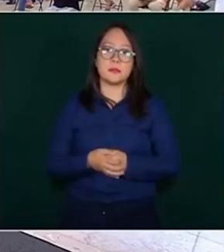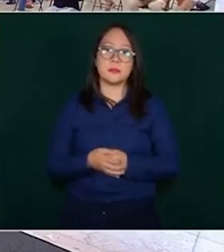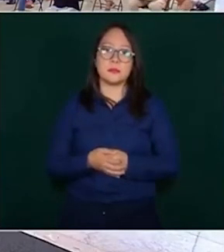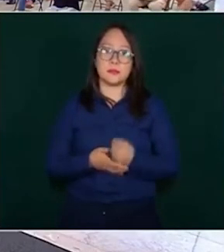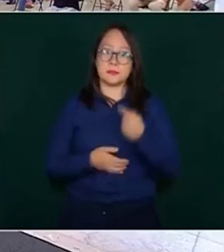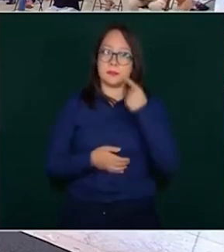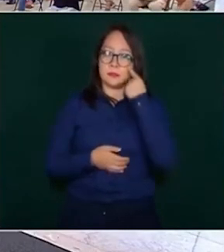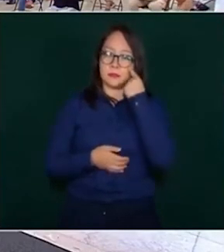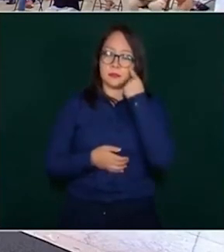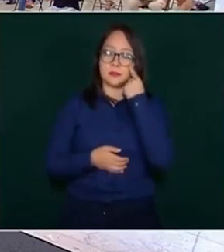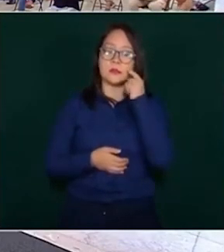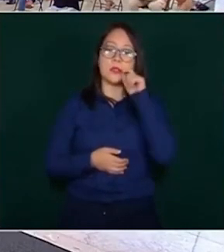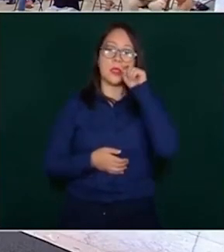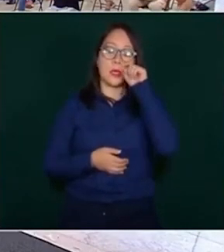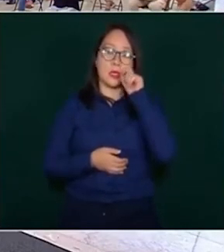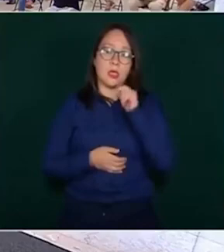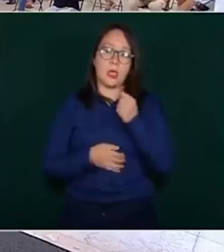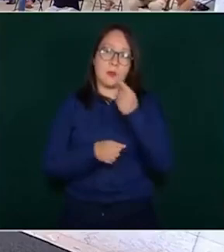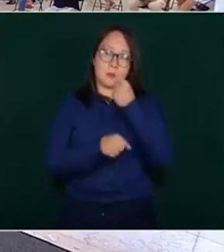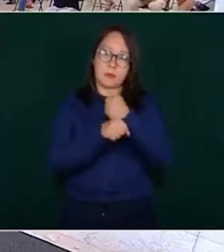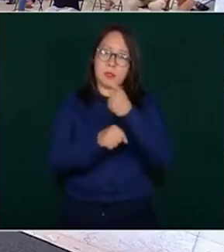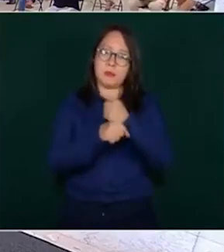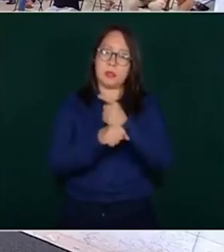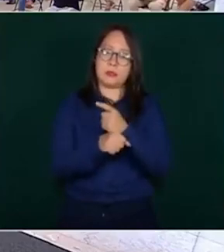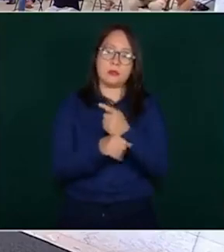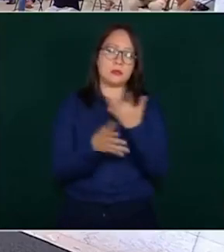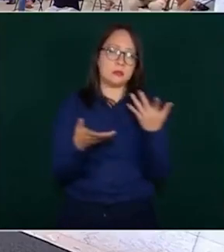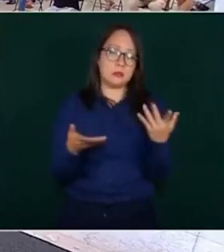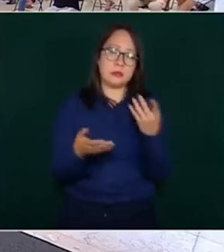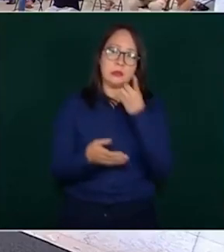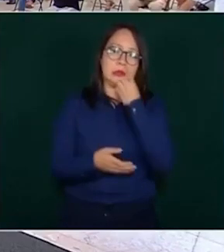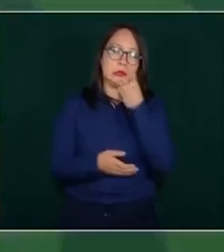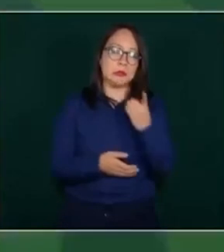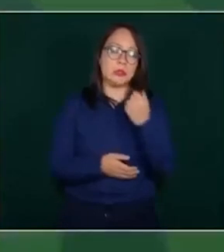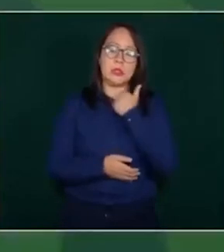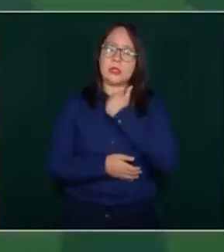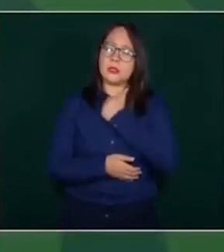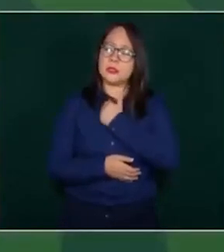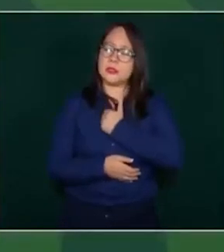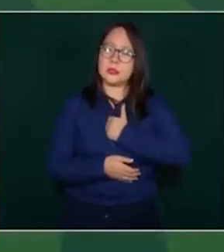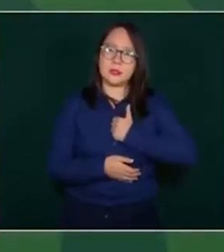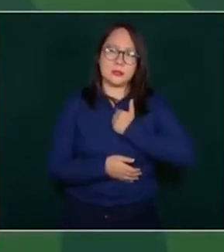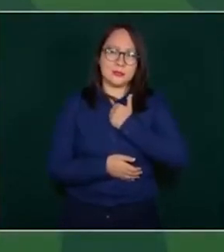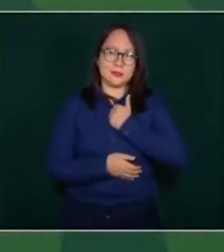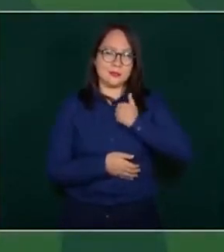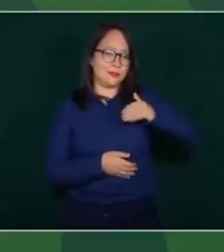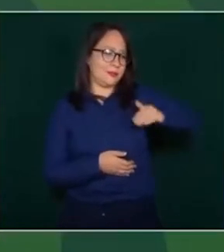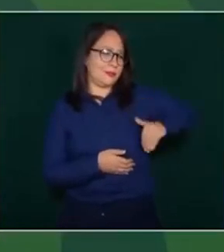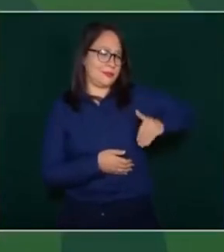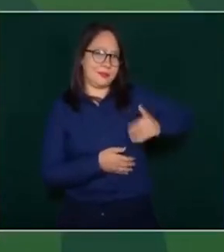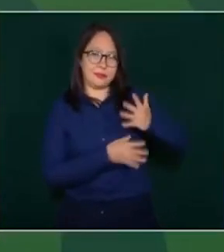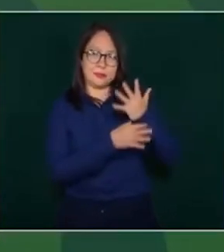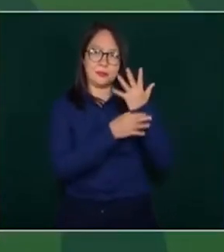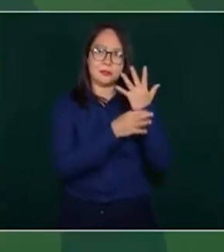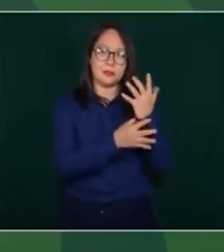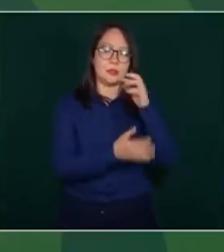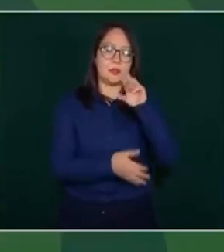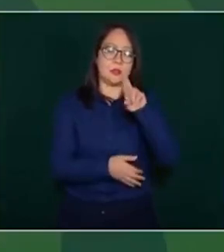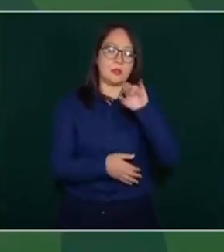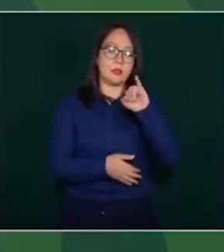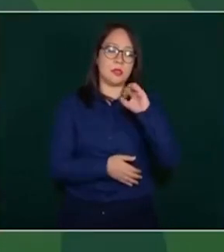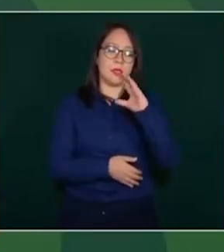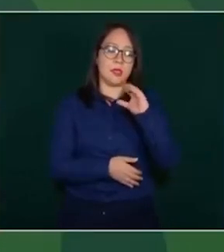Primero, lamentar el hecho y como aquí lo mencionó Ricardo Mejía,